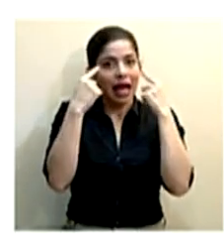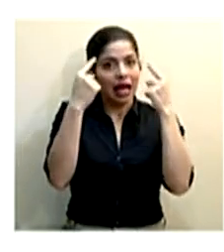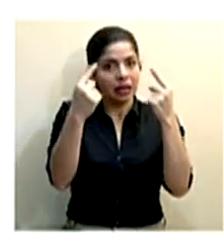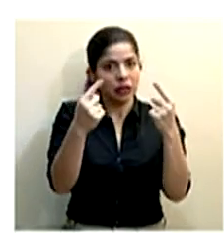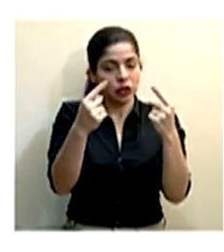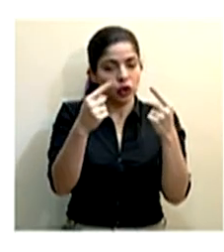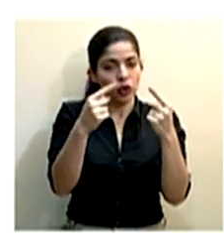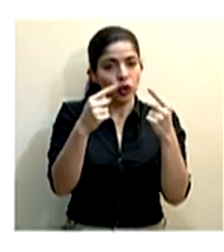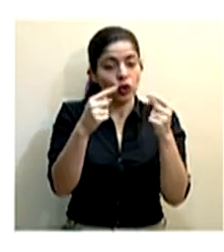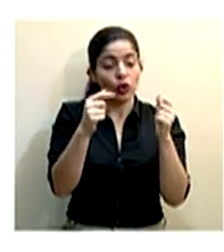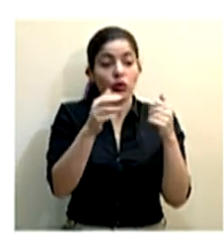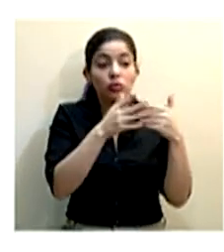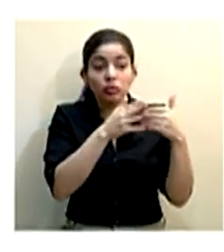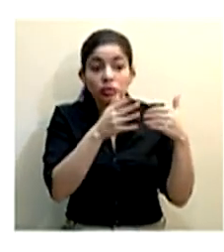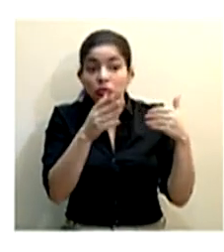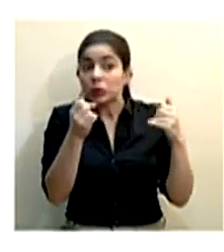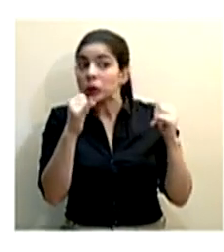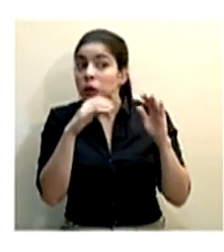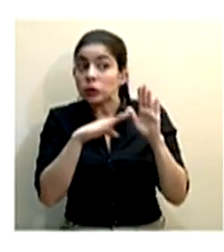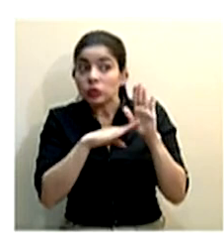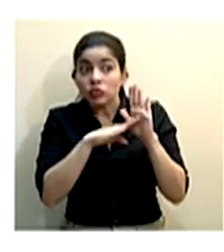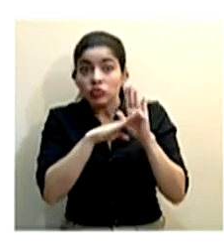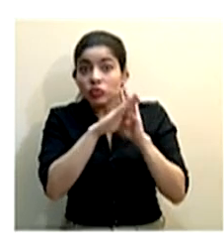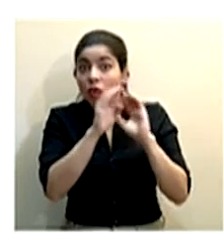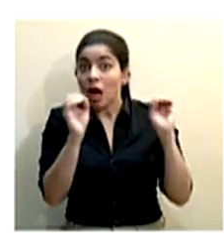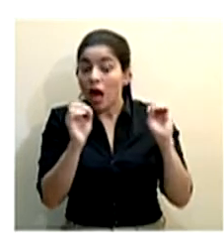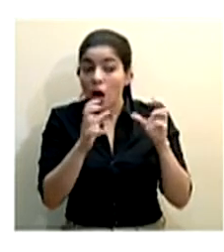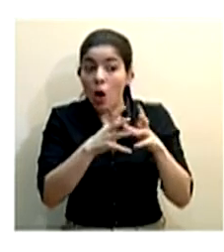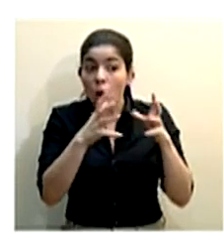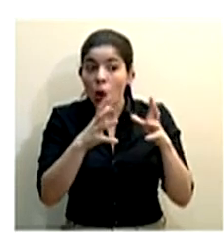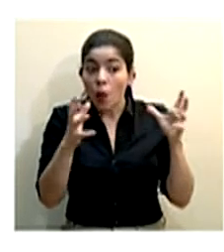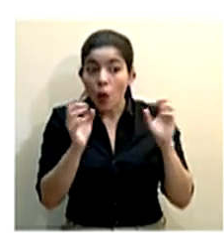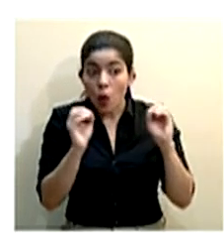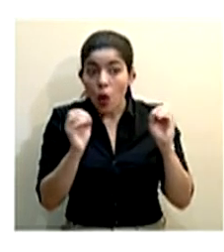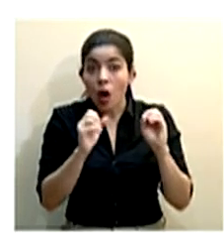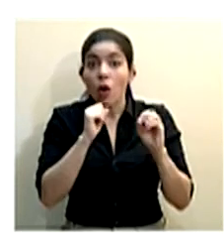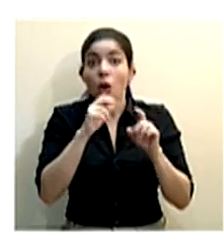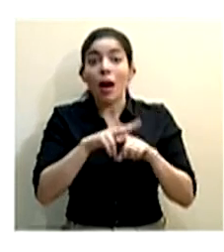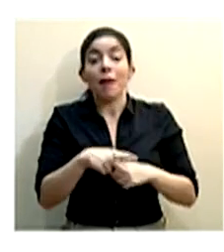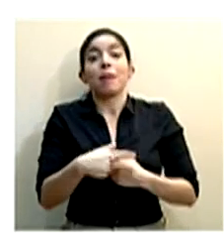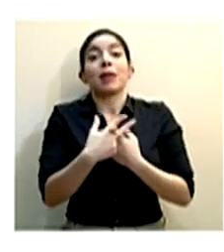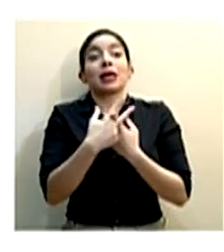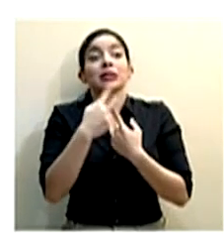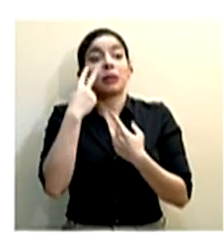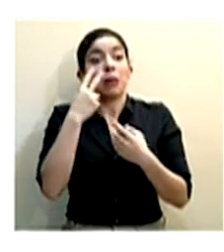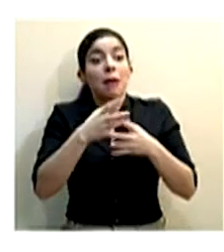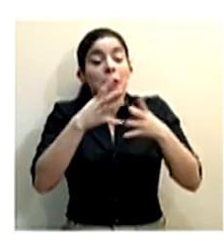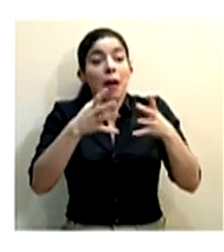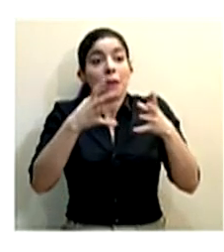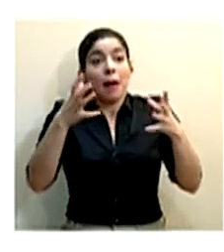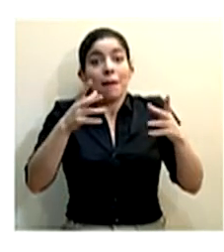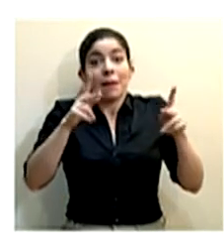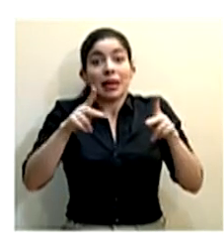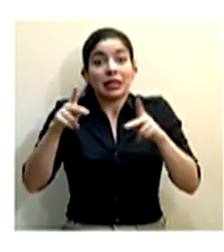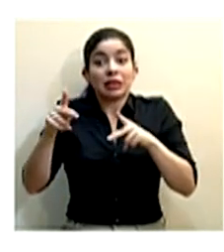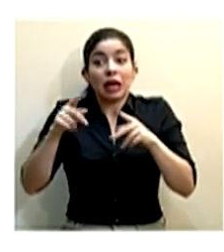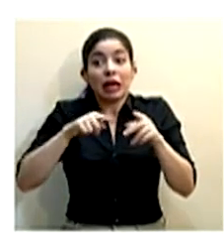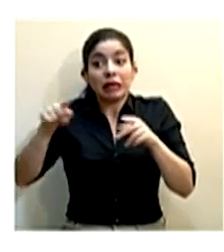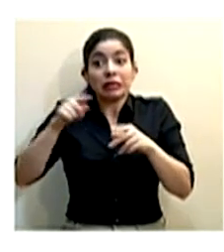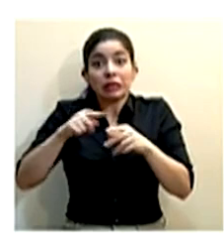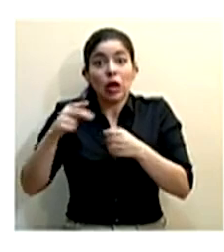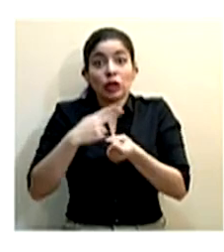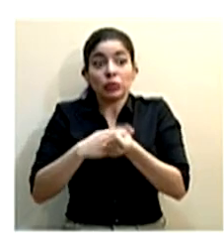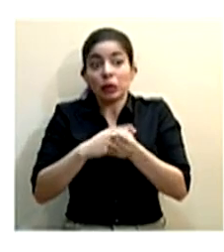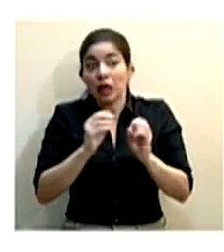logremos con que no se levanten la curva, que no se aumenten los casos, que no empecemos a ver más personas ingresadas en los servicios de